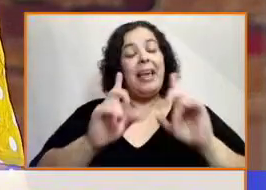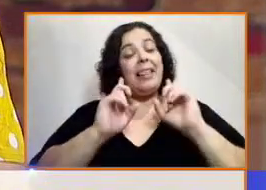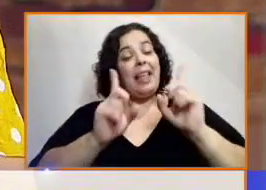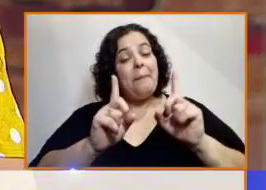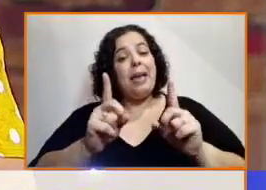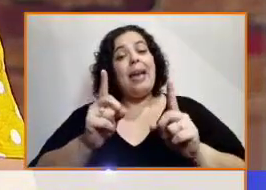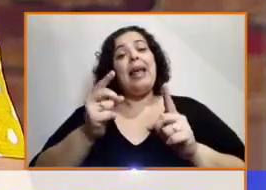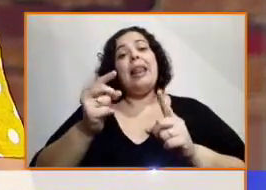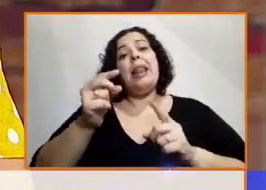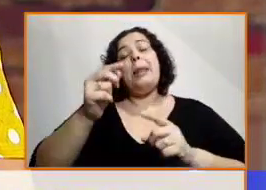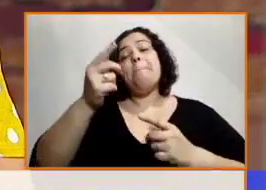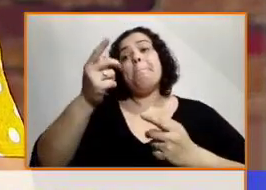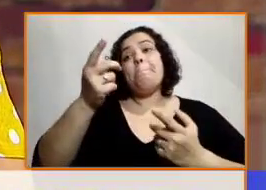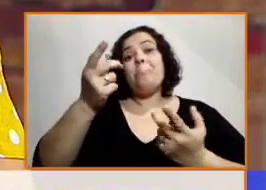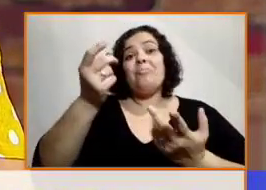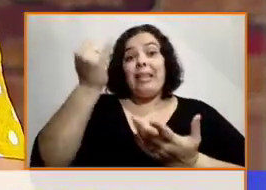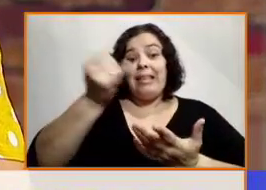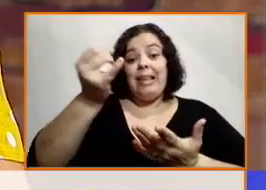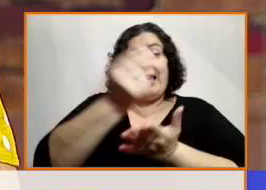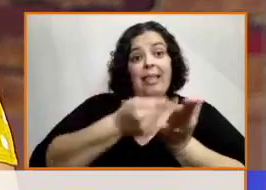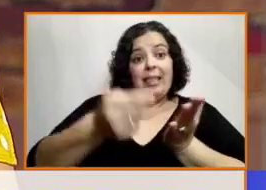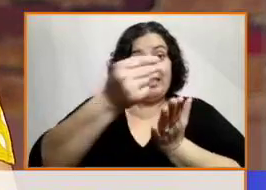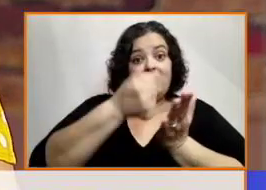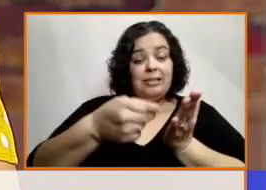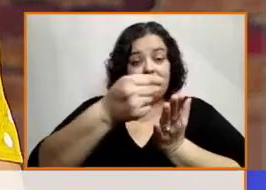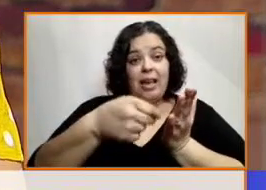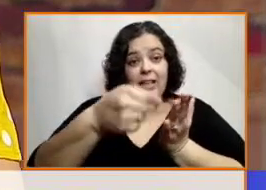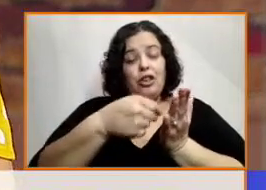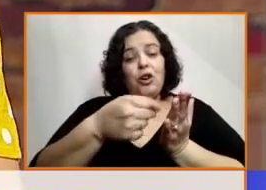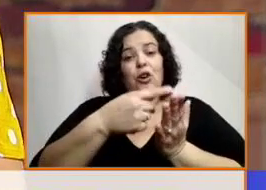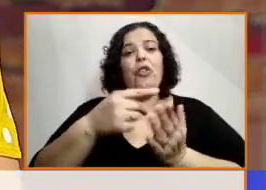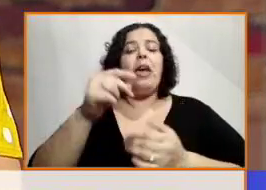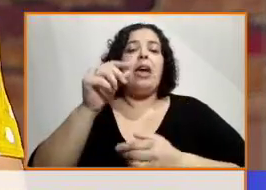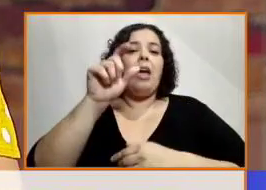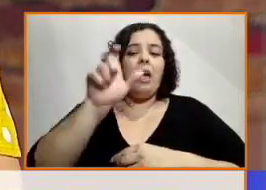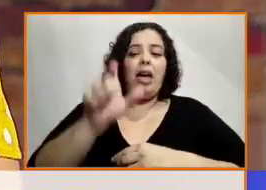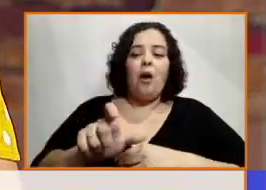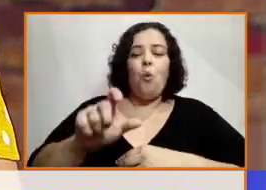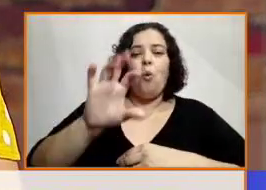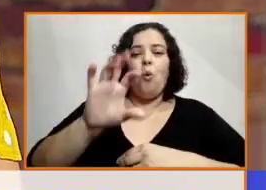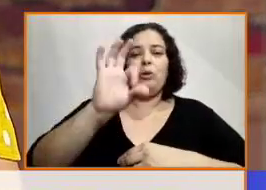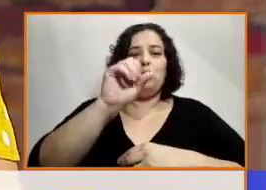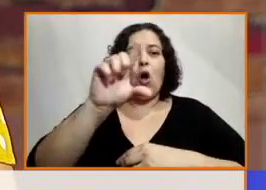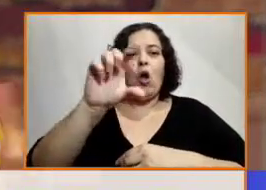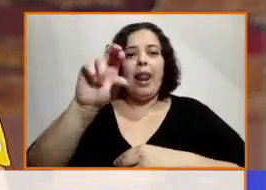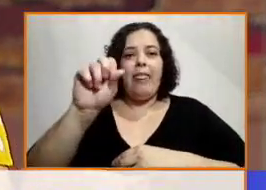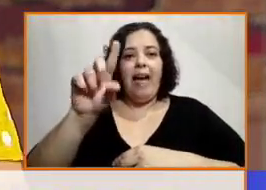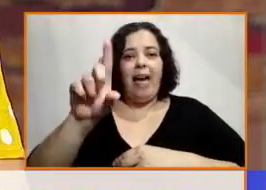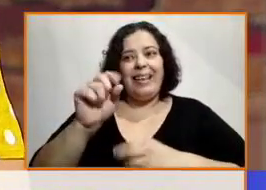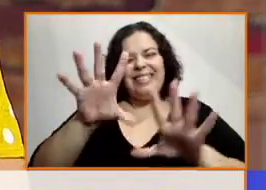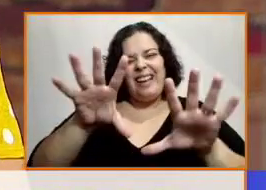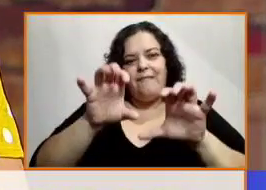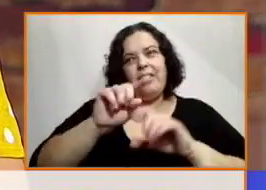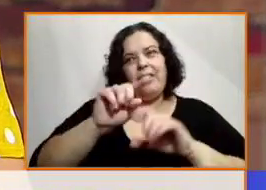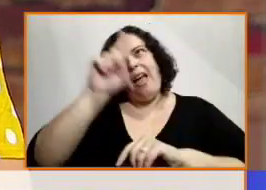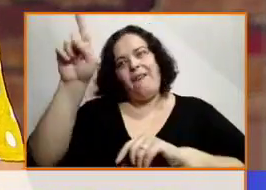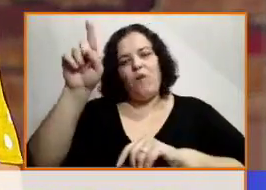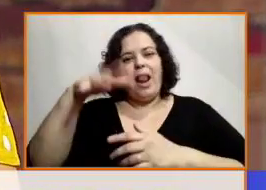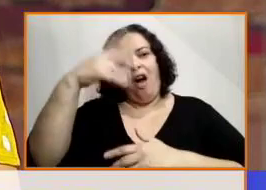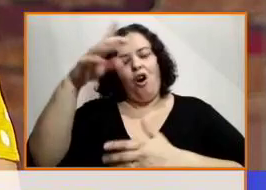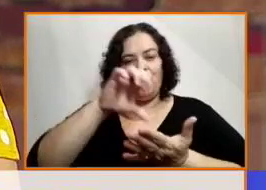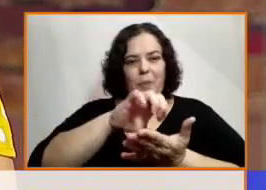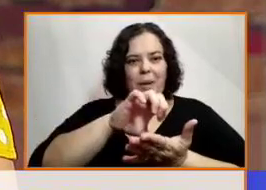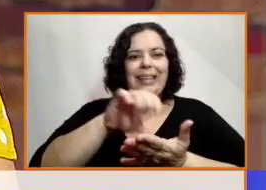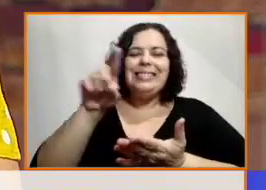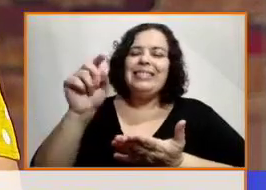Sol es una uruguaya que vive afuera del país hace muchos años, pero que la verdad tiene una sensibilidad increíble y hizo unas ilustraciones bellísimas